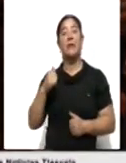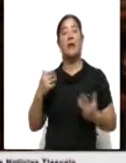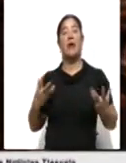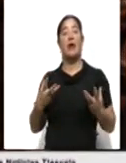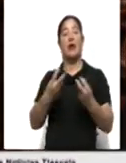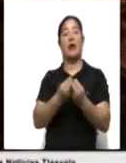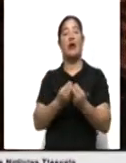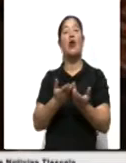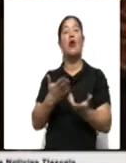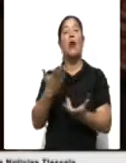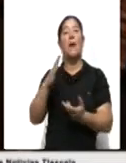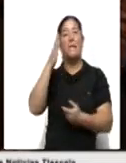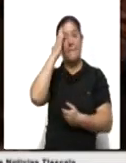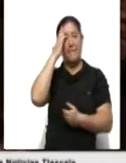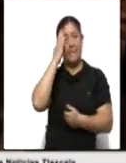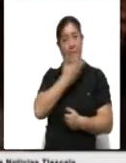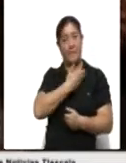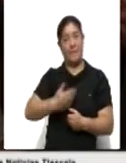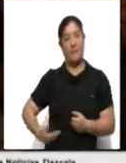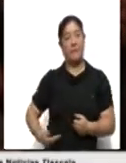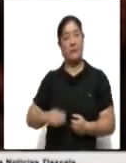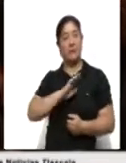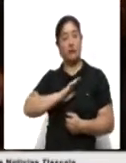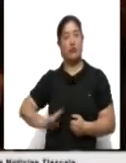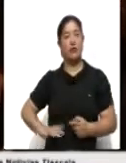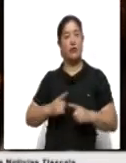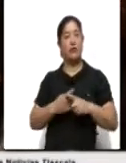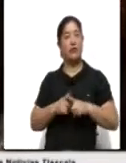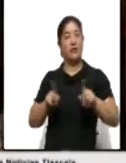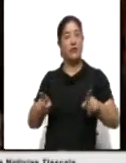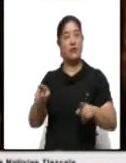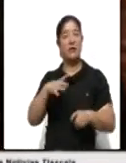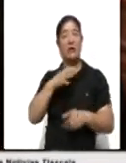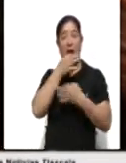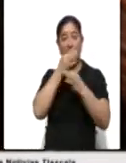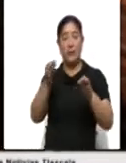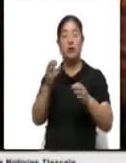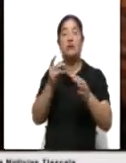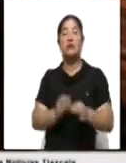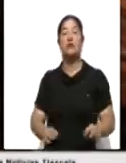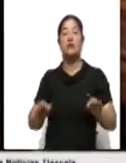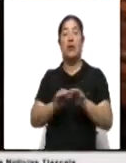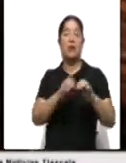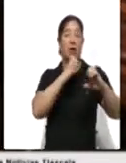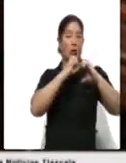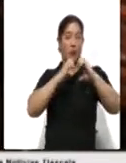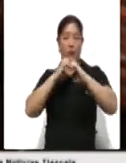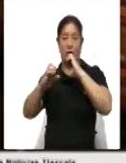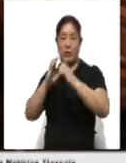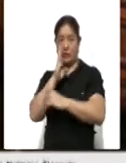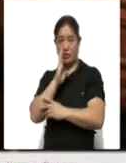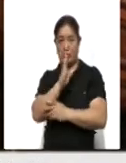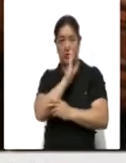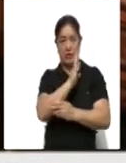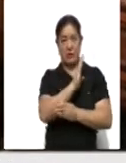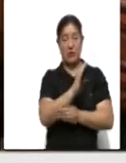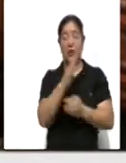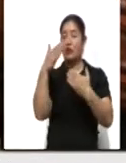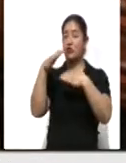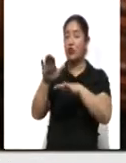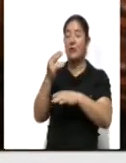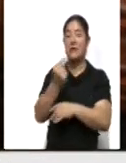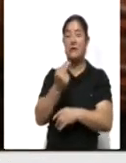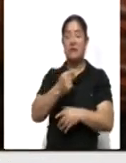alcaldes en funciones de diferentes municipios de la entidad, con quienes destacó la importancia de establecer una comunicación directa respecto a las